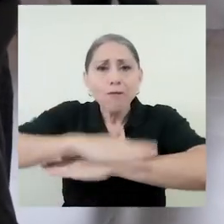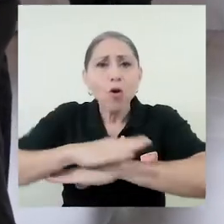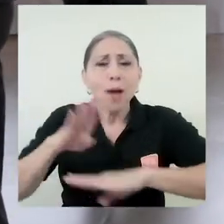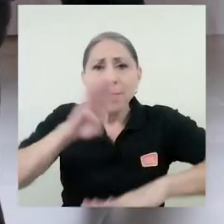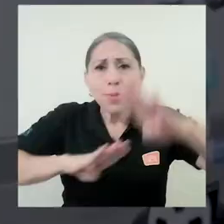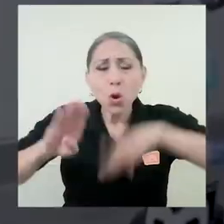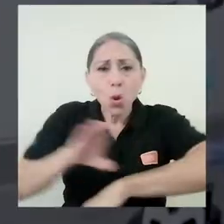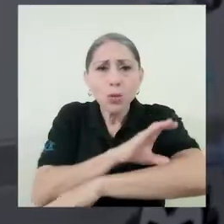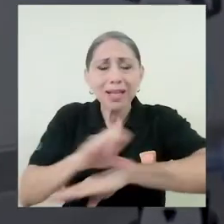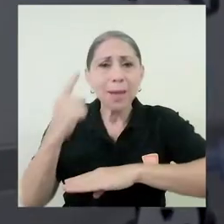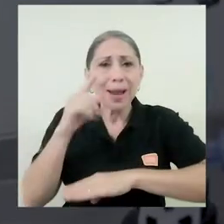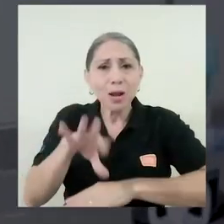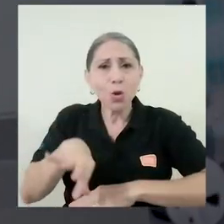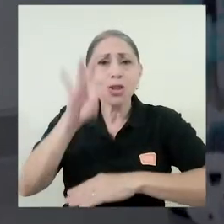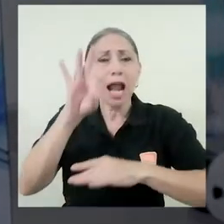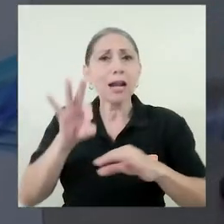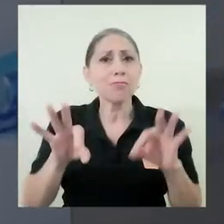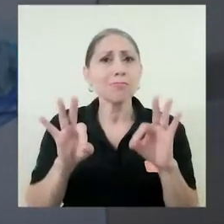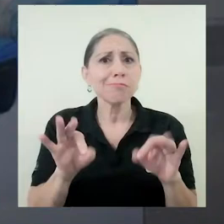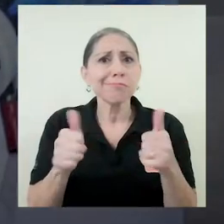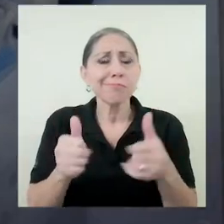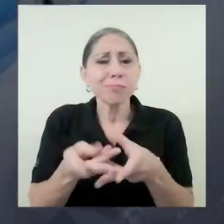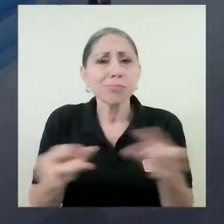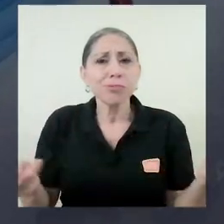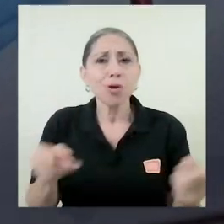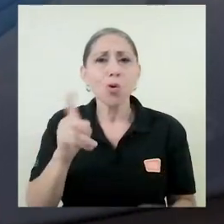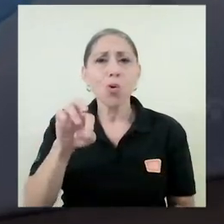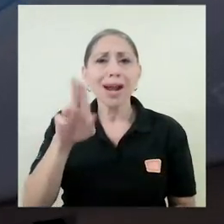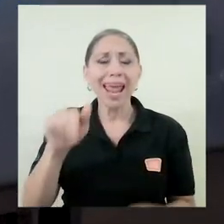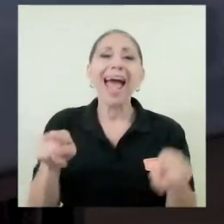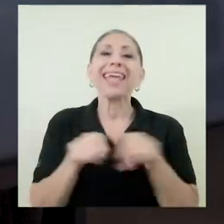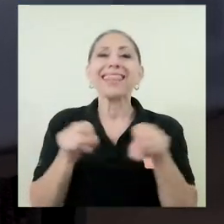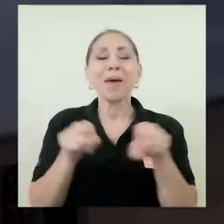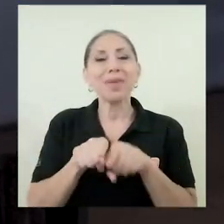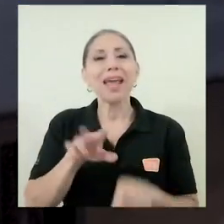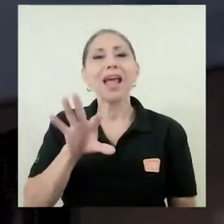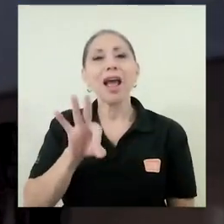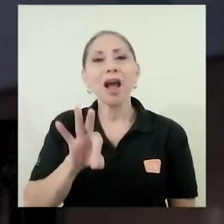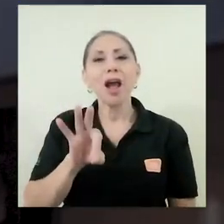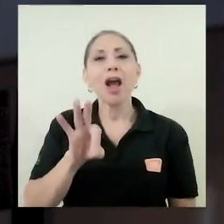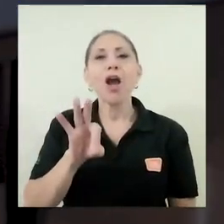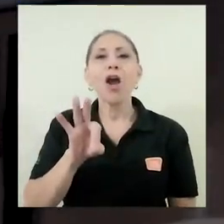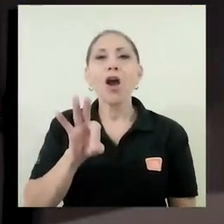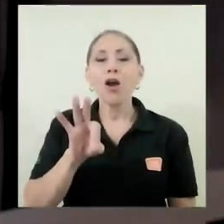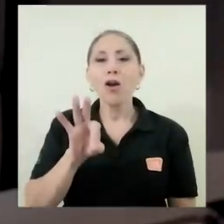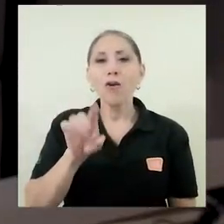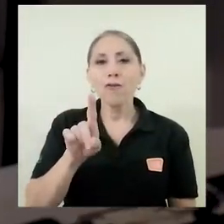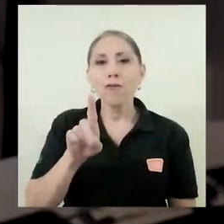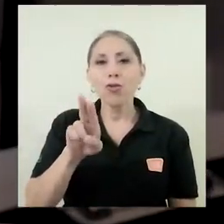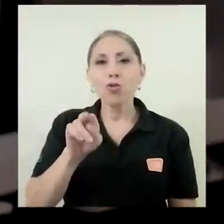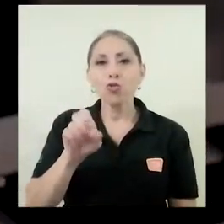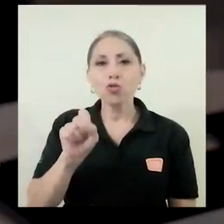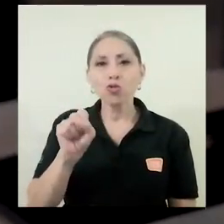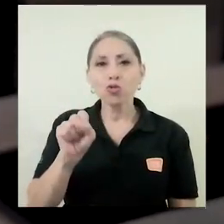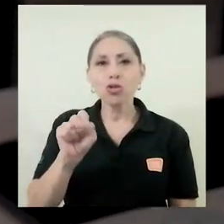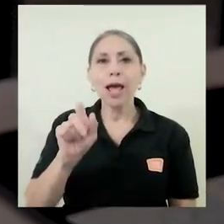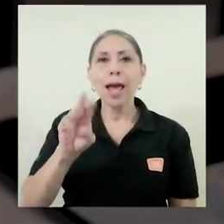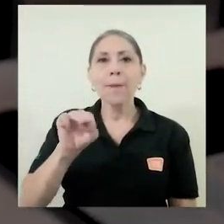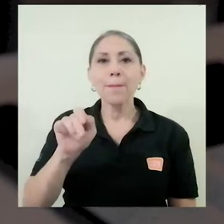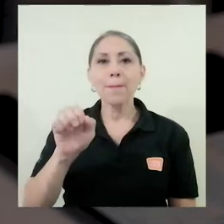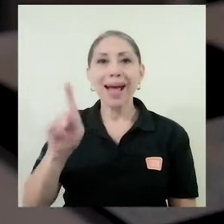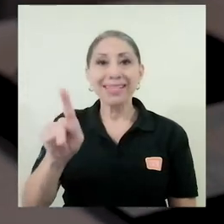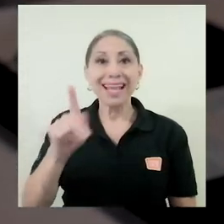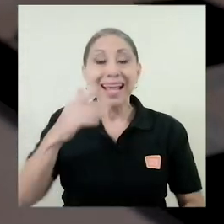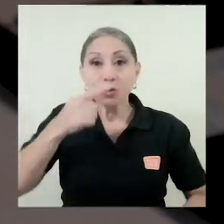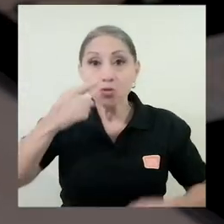Ucrea, y la propuesta denominada Fluxus Mask, que es un respirador artificial no invasivo, fueron propuestas